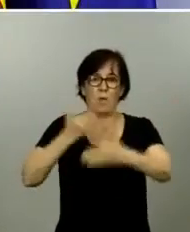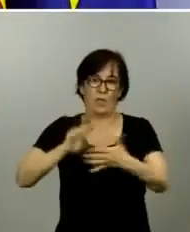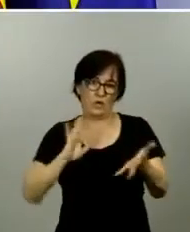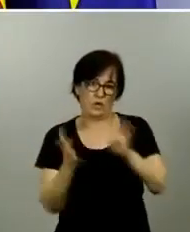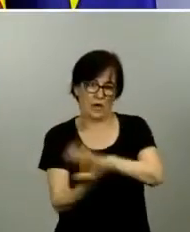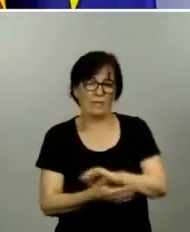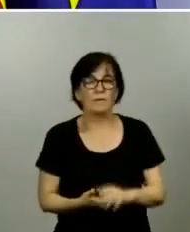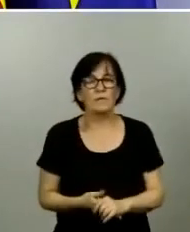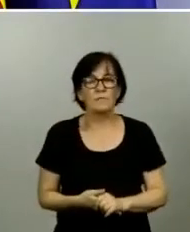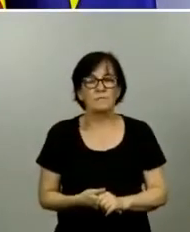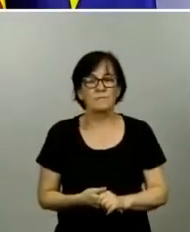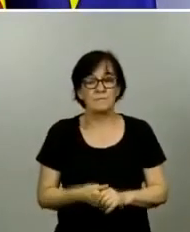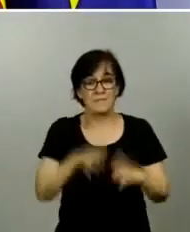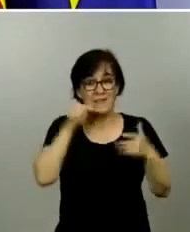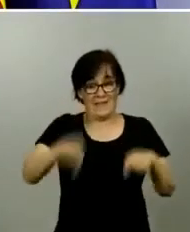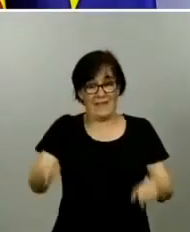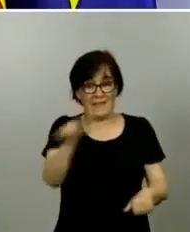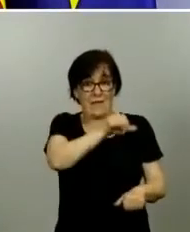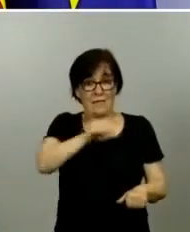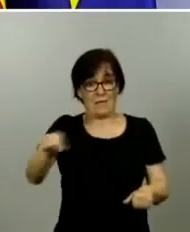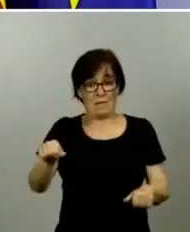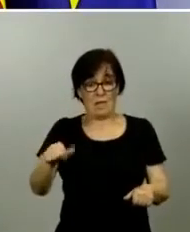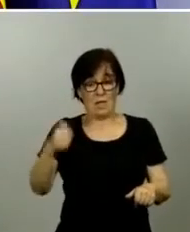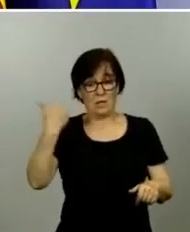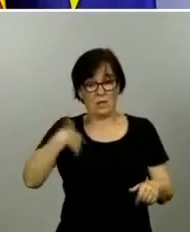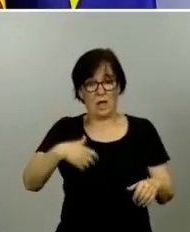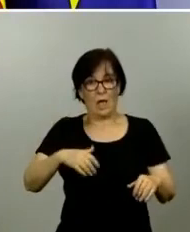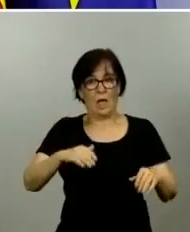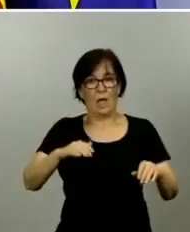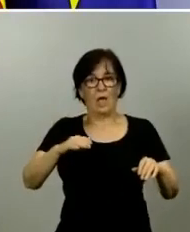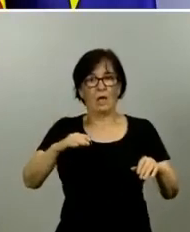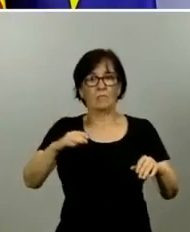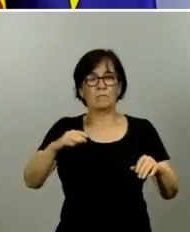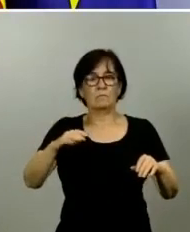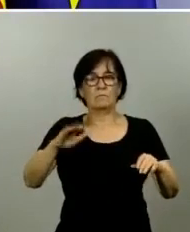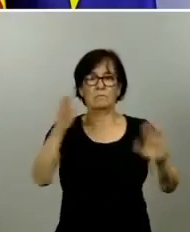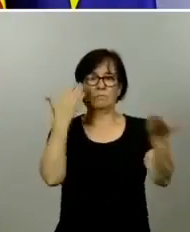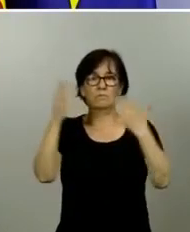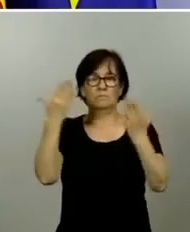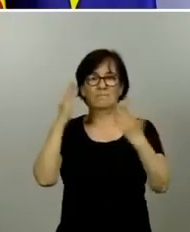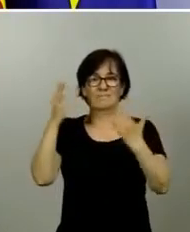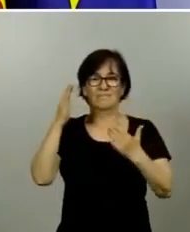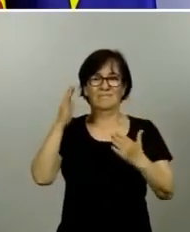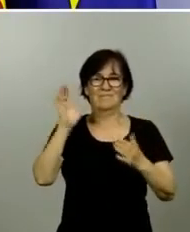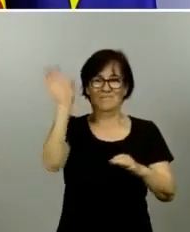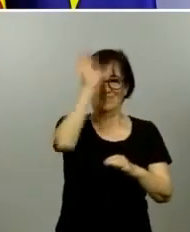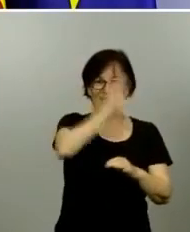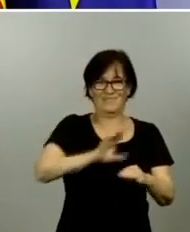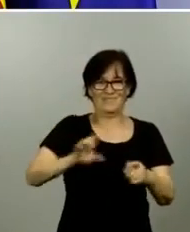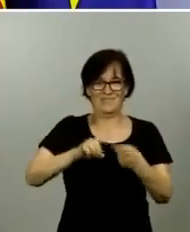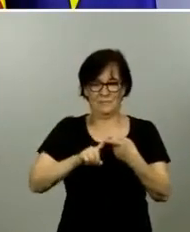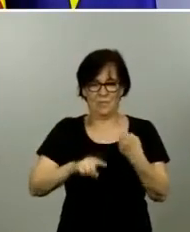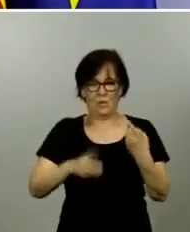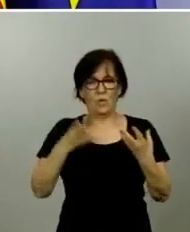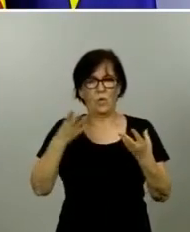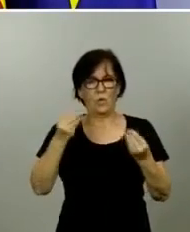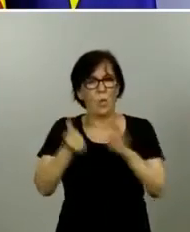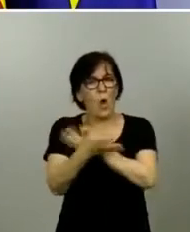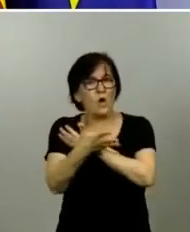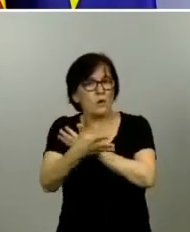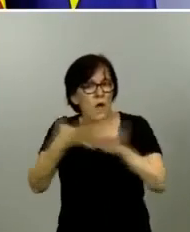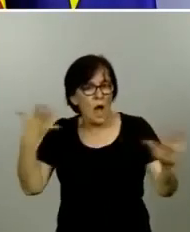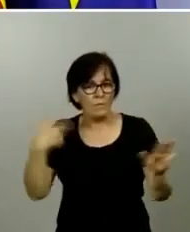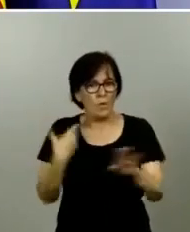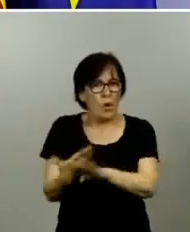En concreto, en esta semana, después de haber recibido las solicitudes que se han recibido mucho más rápido, mucho antes